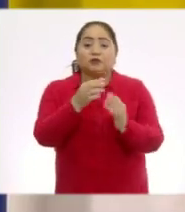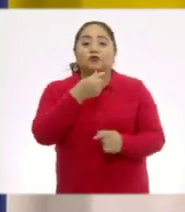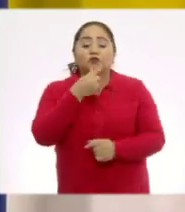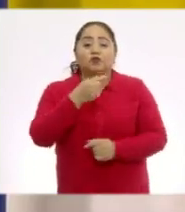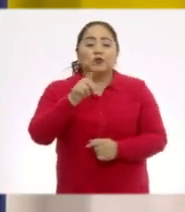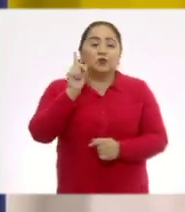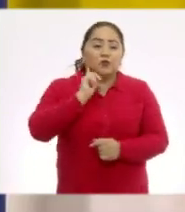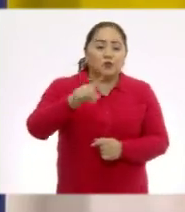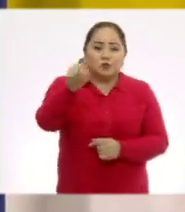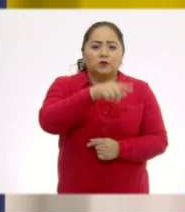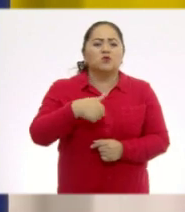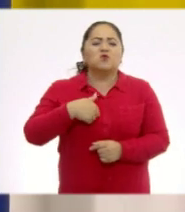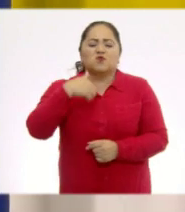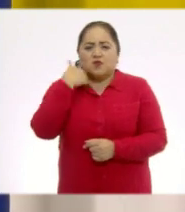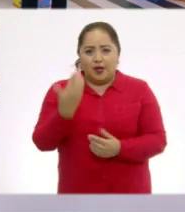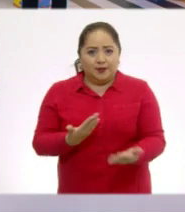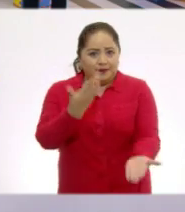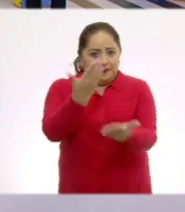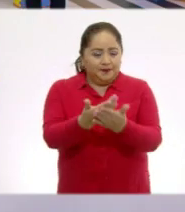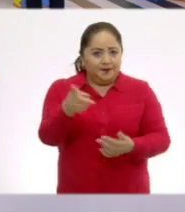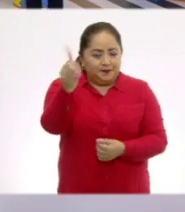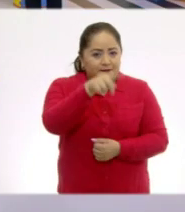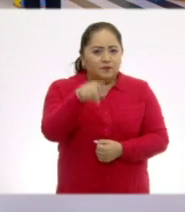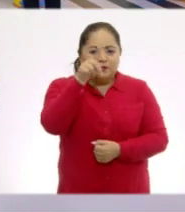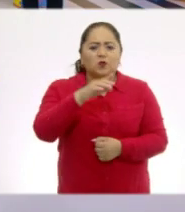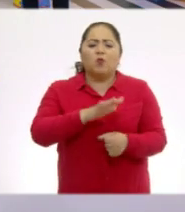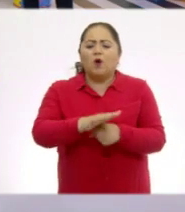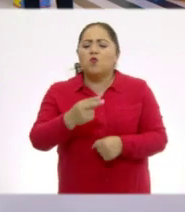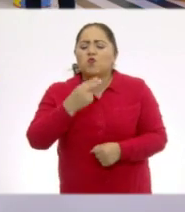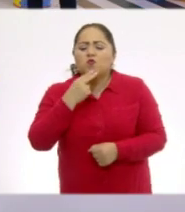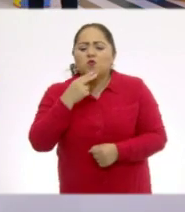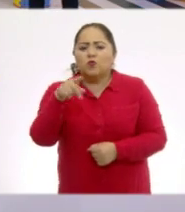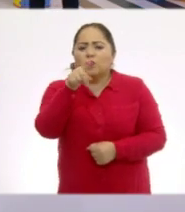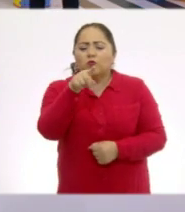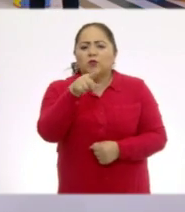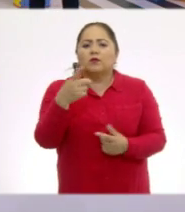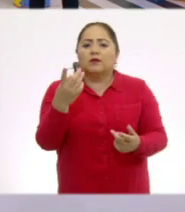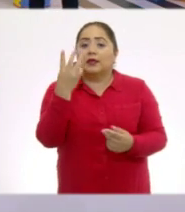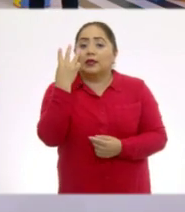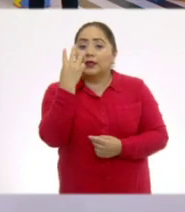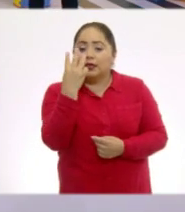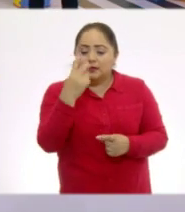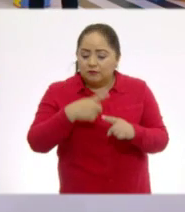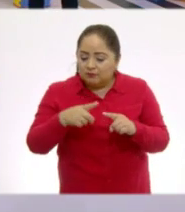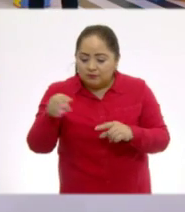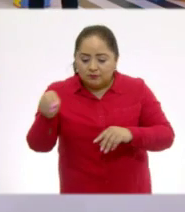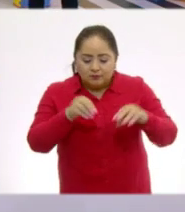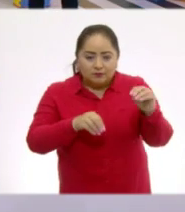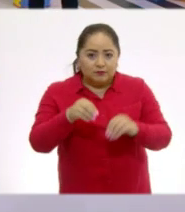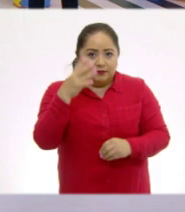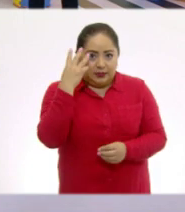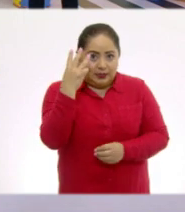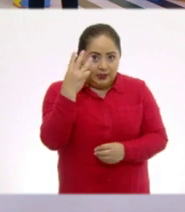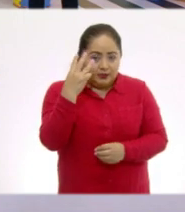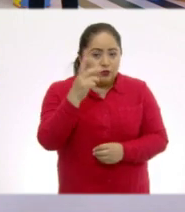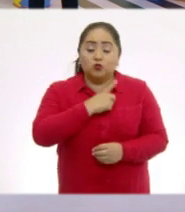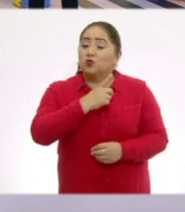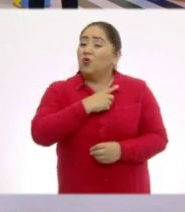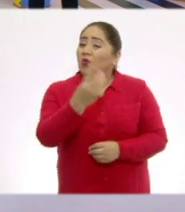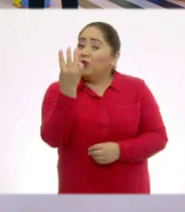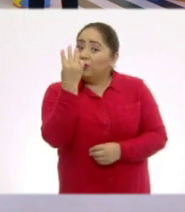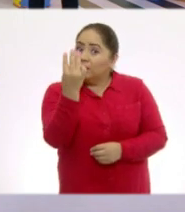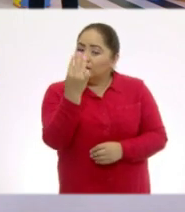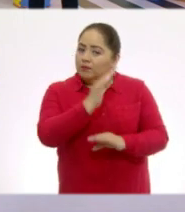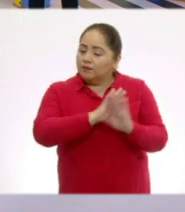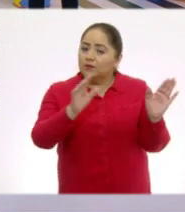niñas, les quiero proponer lo siguiente. Utilicen ustedes tres piezas de su tangram. Solo tres.